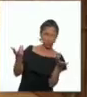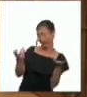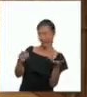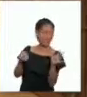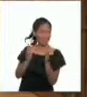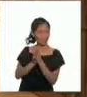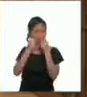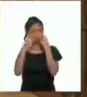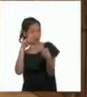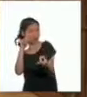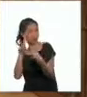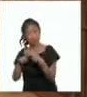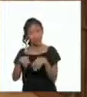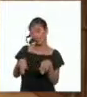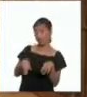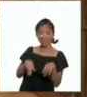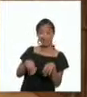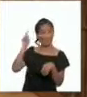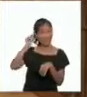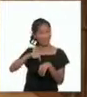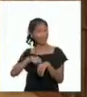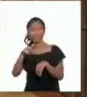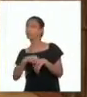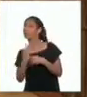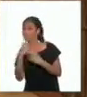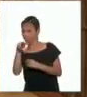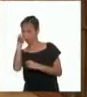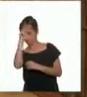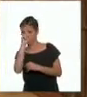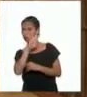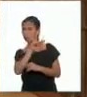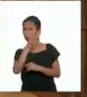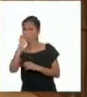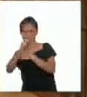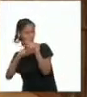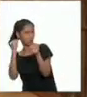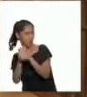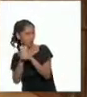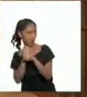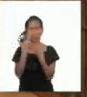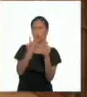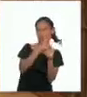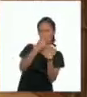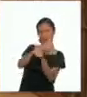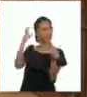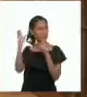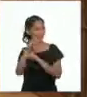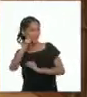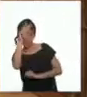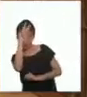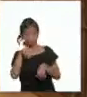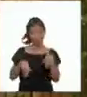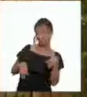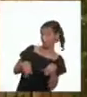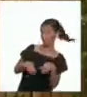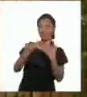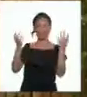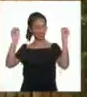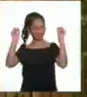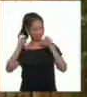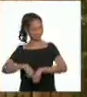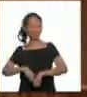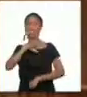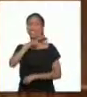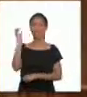qué gran reto para este bicentenario vamos a hacer un mural sobre la diversidad cultural de nuestro país así